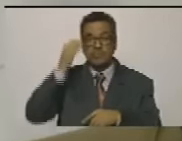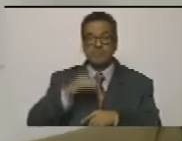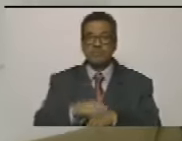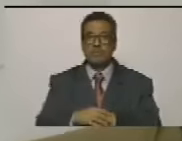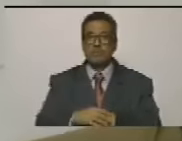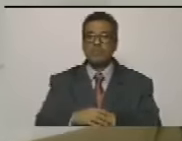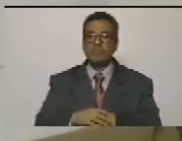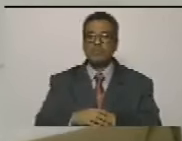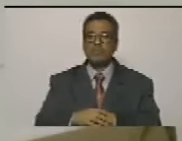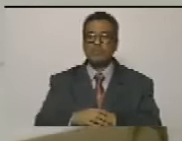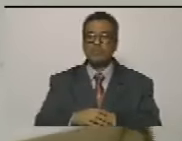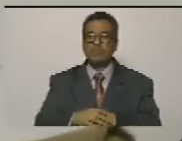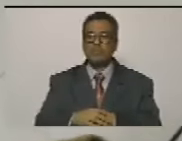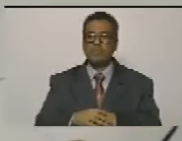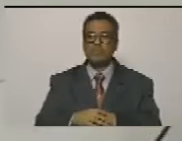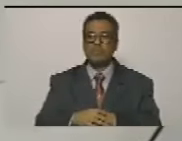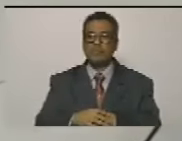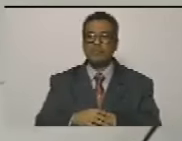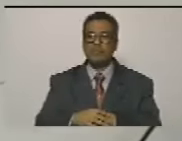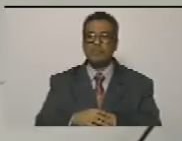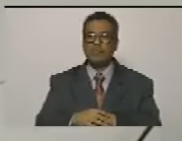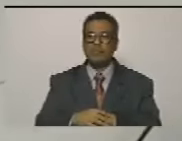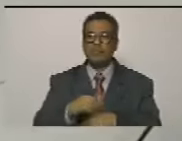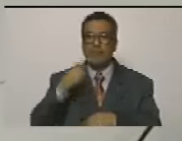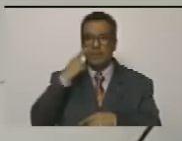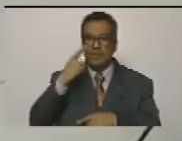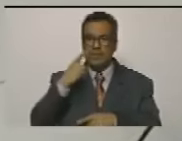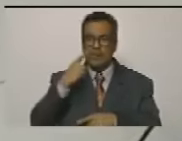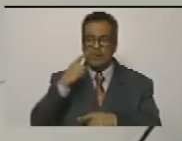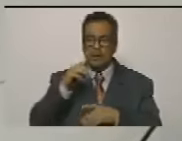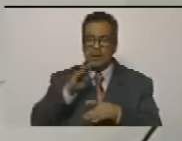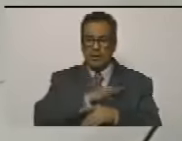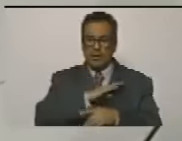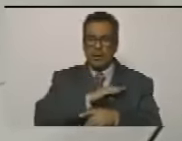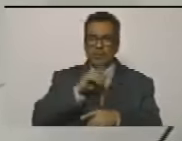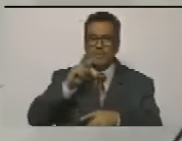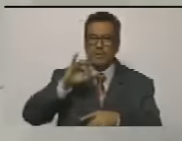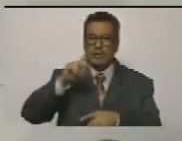pues bueno siguiendo con la revictimización